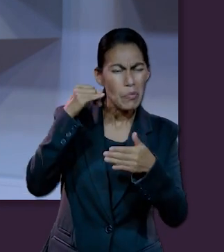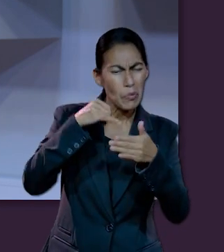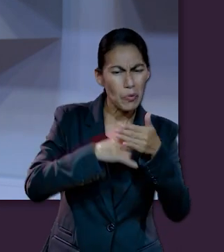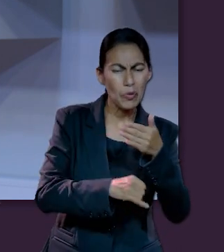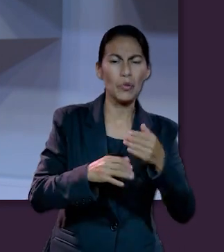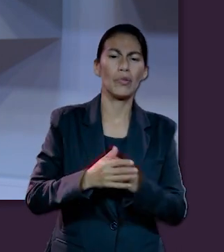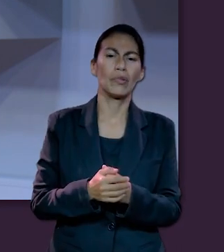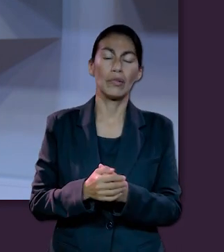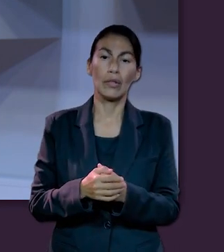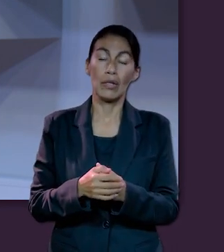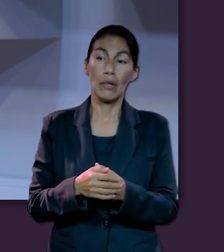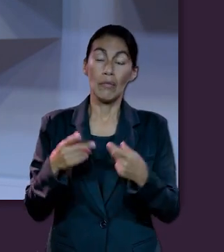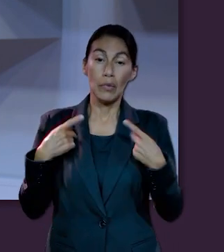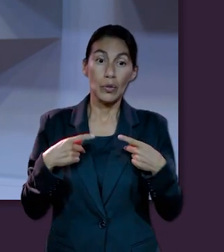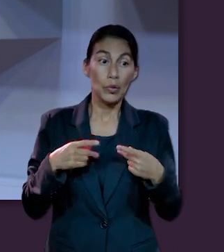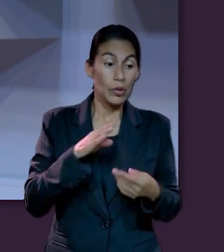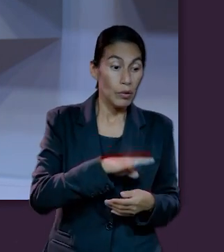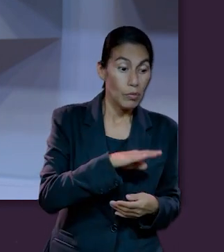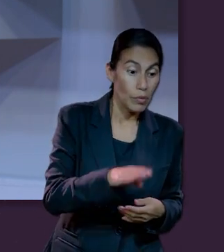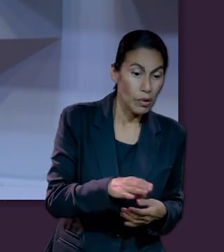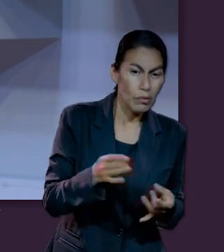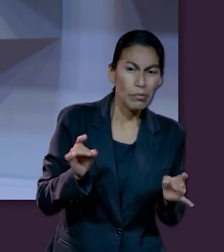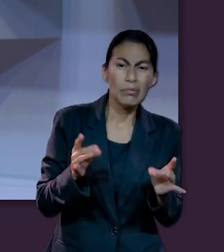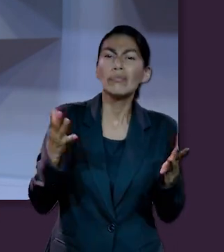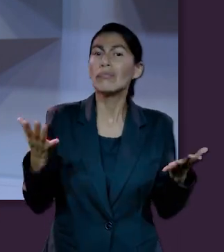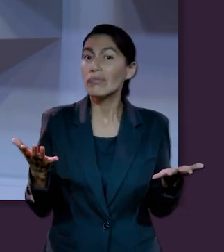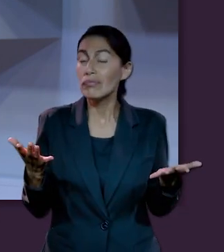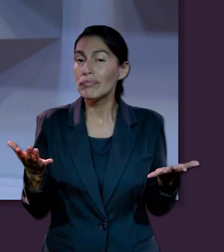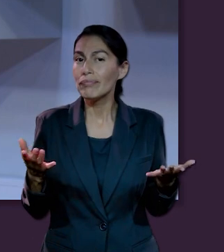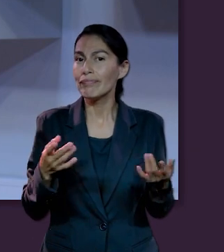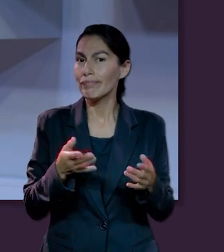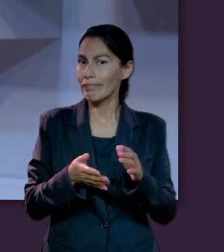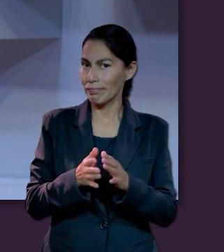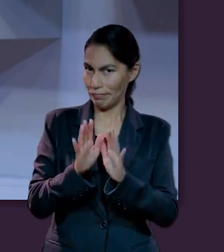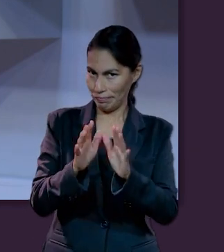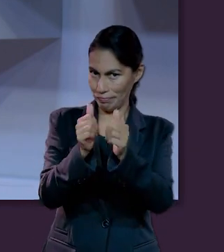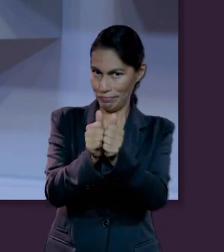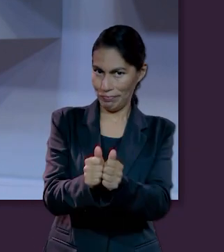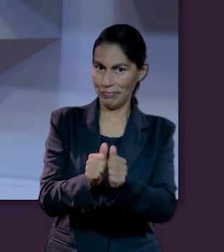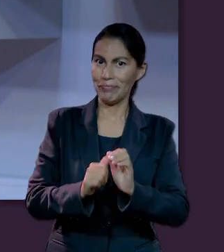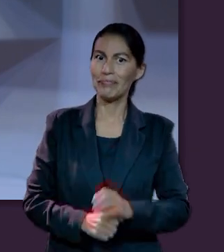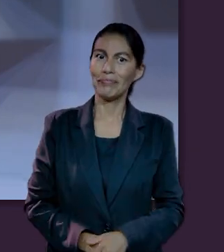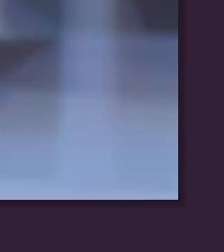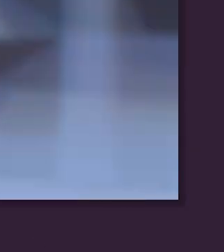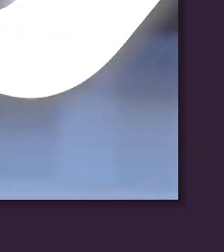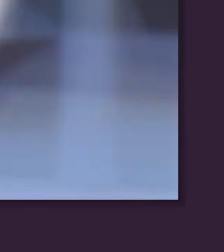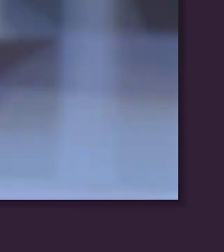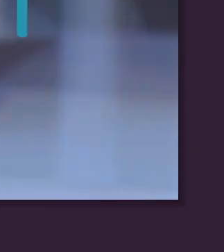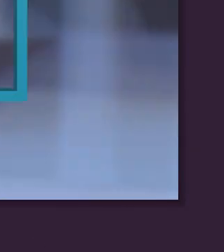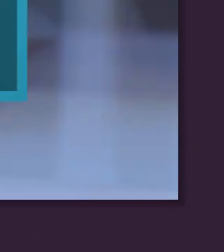sobre esta condición del ser humano y qué pasa cuando morimos. No te vayas.